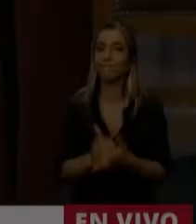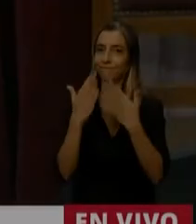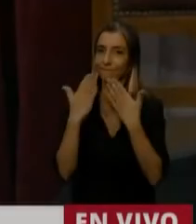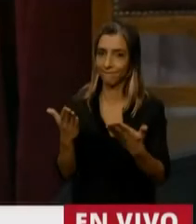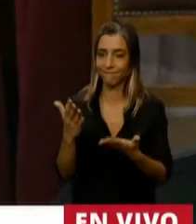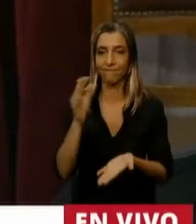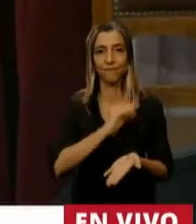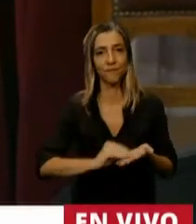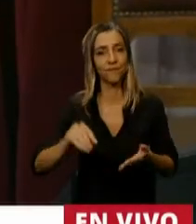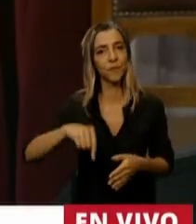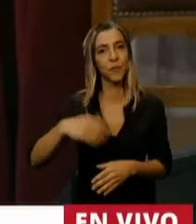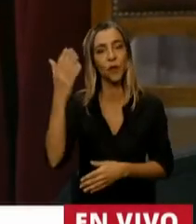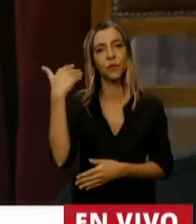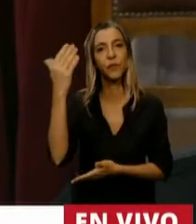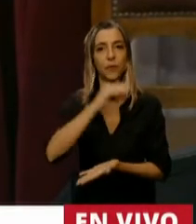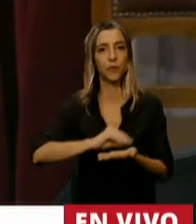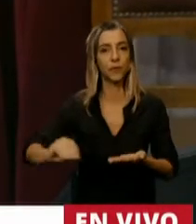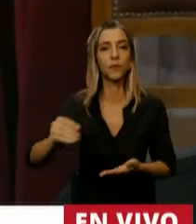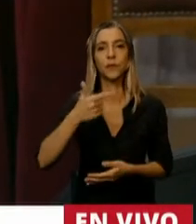En el uso de la palabra, el diputado Esteves.